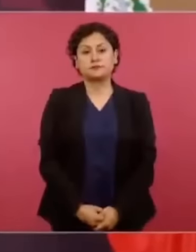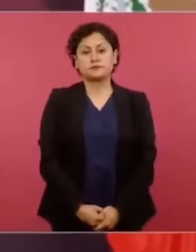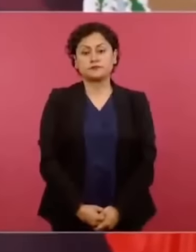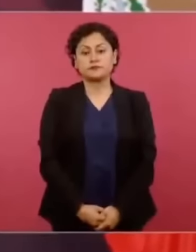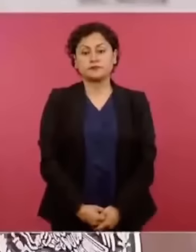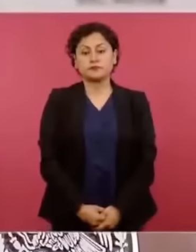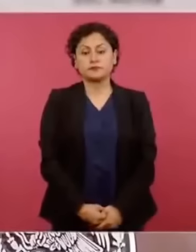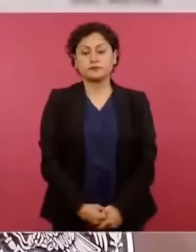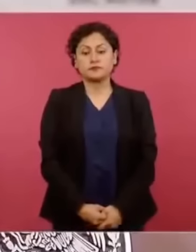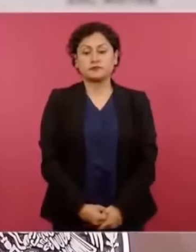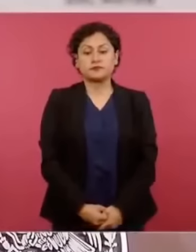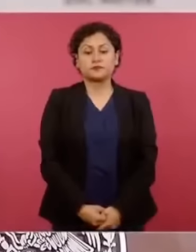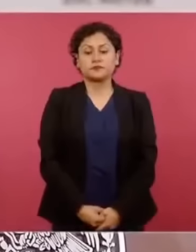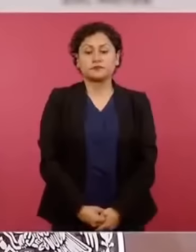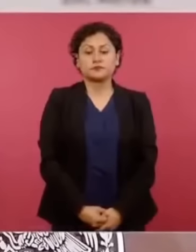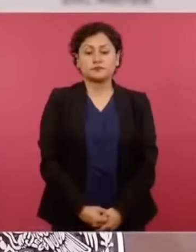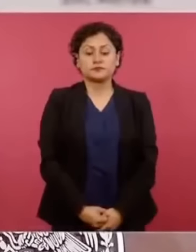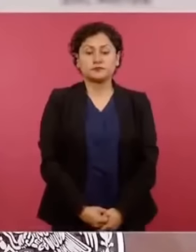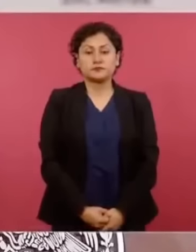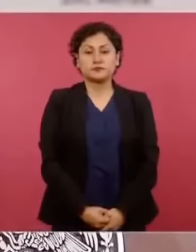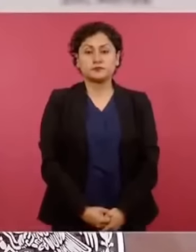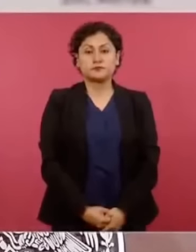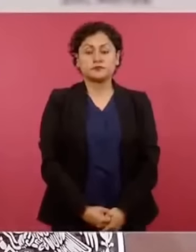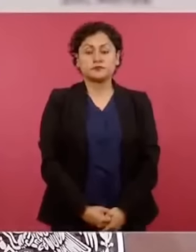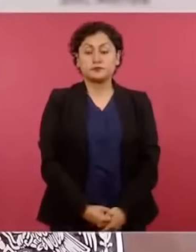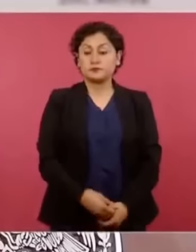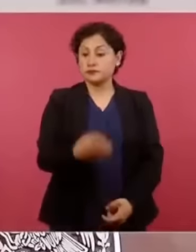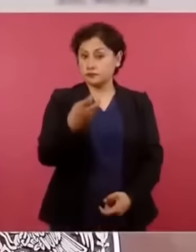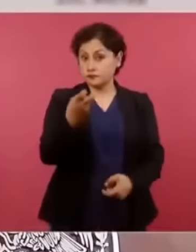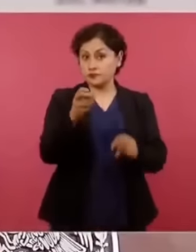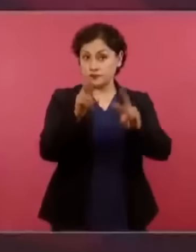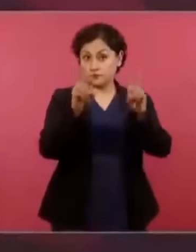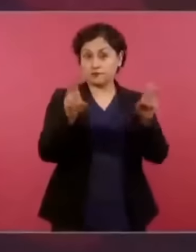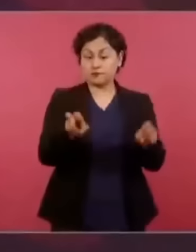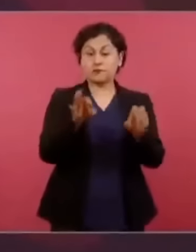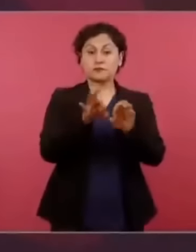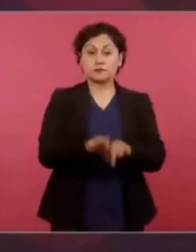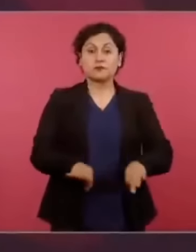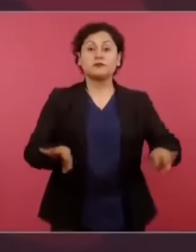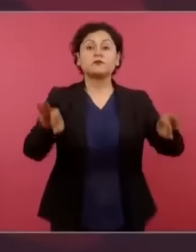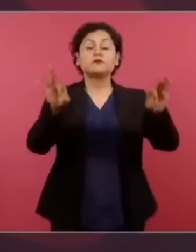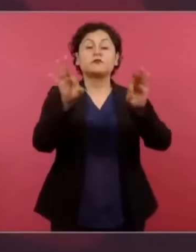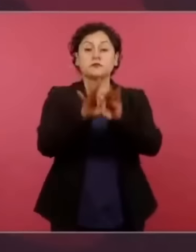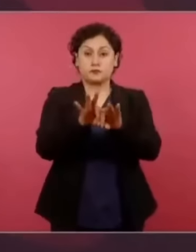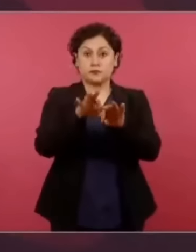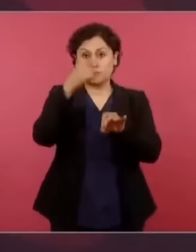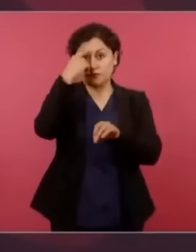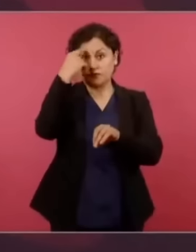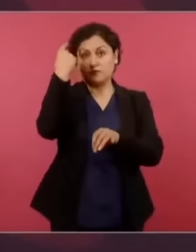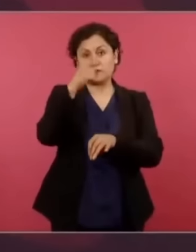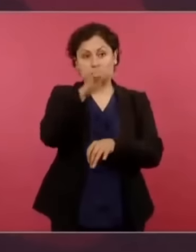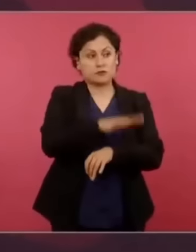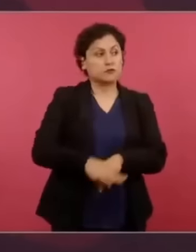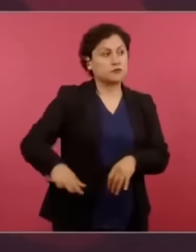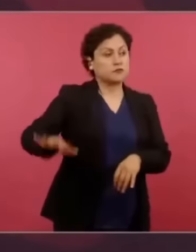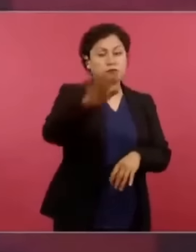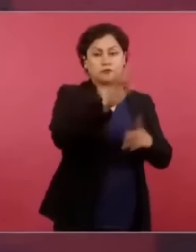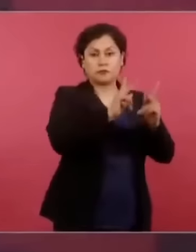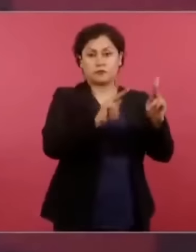Es importante también para la gente, para todos,